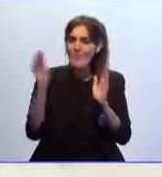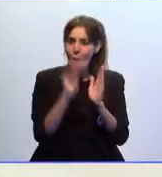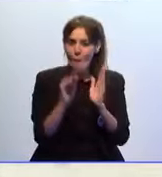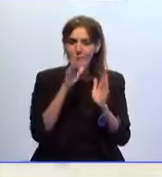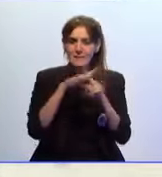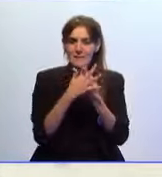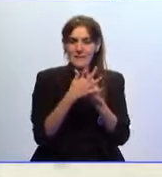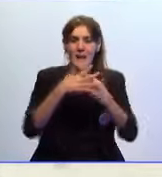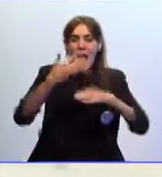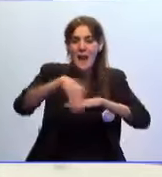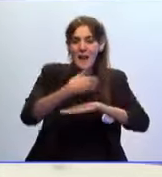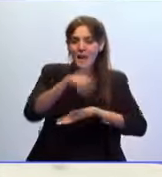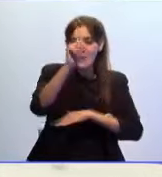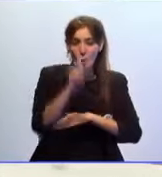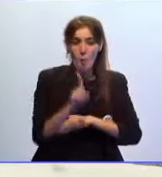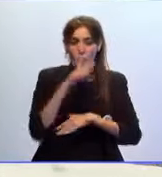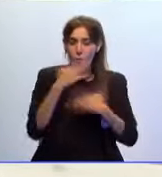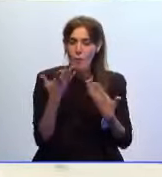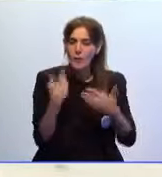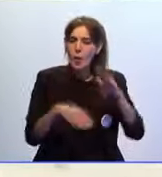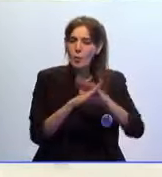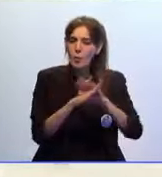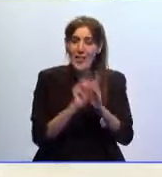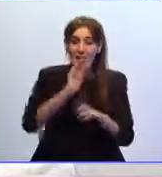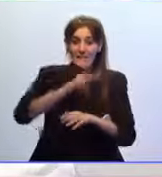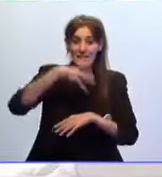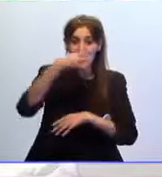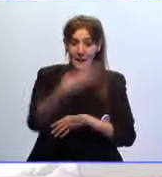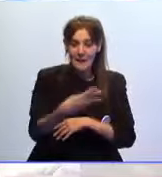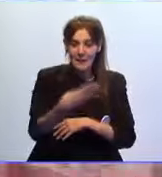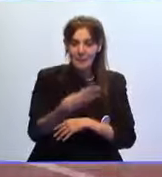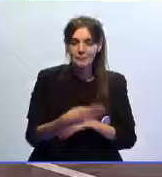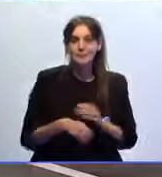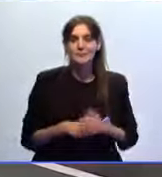Distrito 1, que a pesar de ello sigue casi triplicándola.